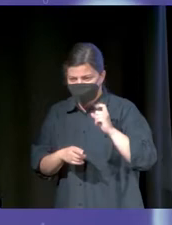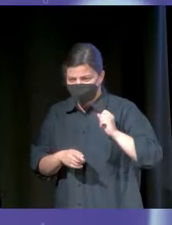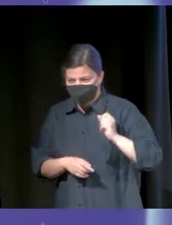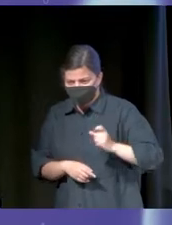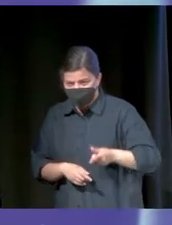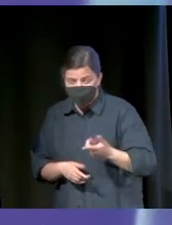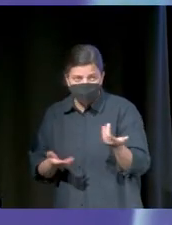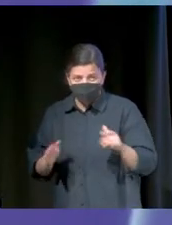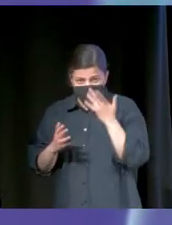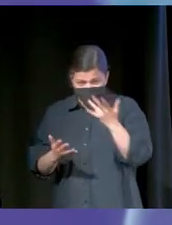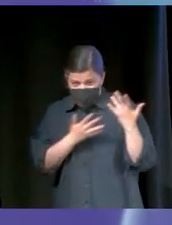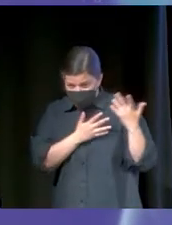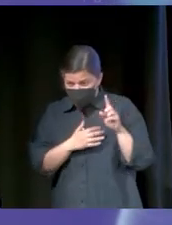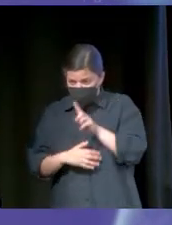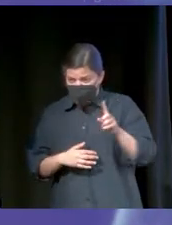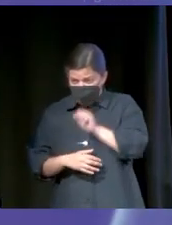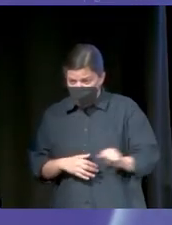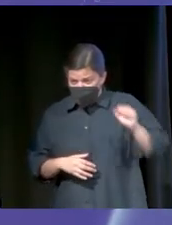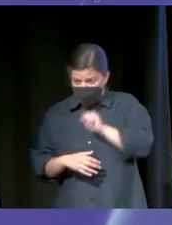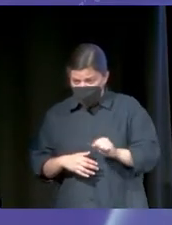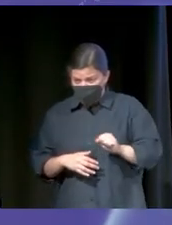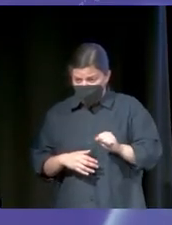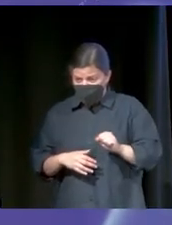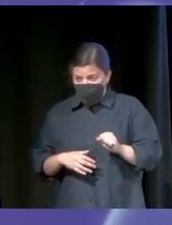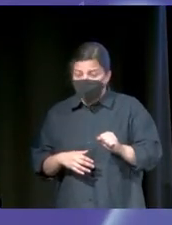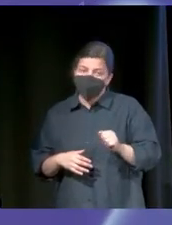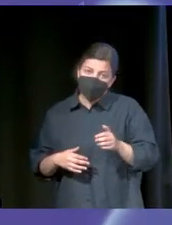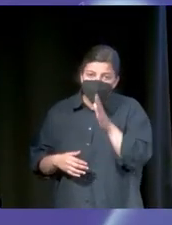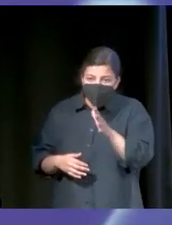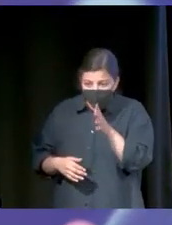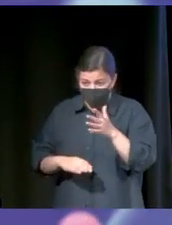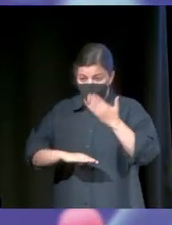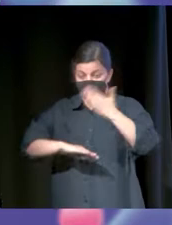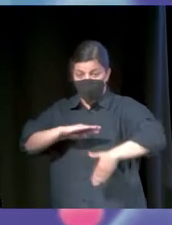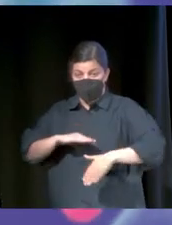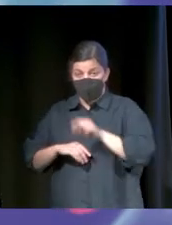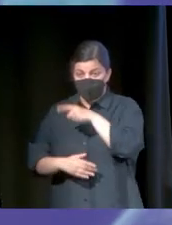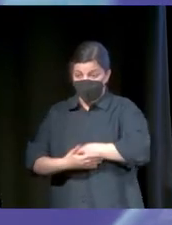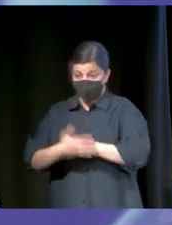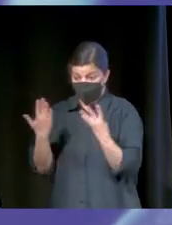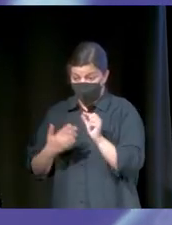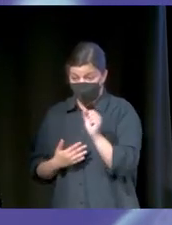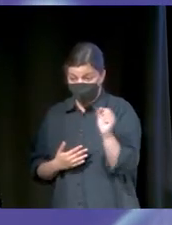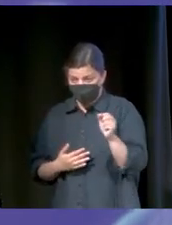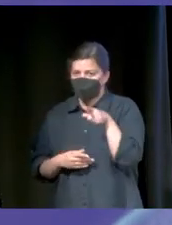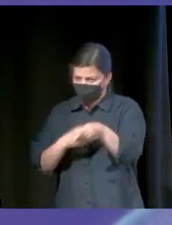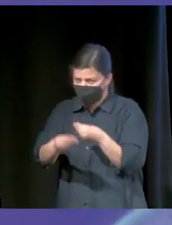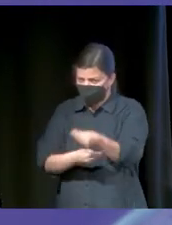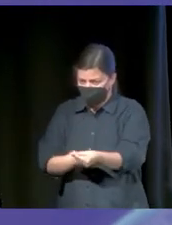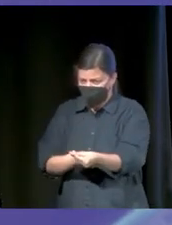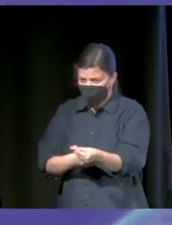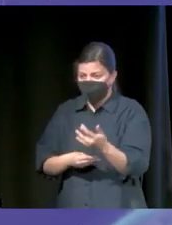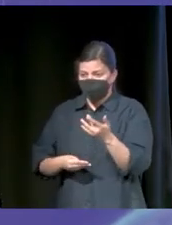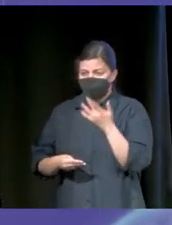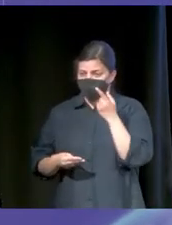10 años, 11 años, eran 18 minutos. ¿Por qué? Porque TED te da un límite de 19 minutos. Así que tú lo usabas. Si